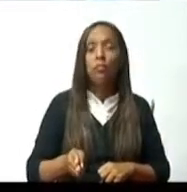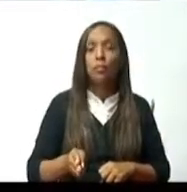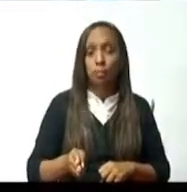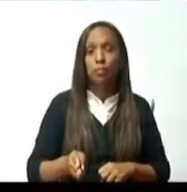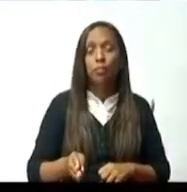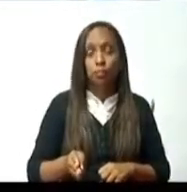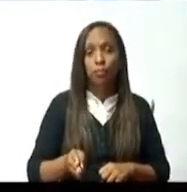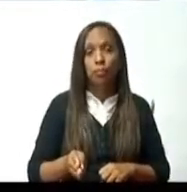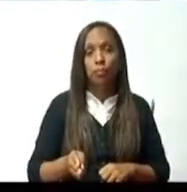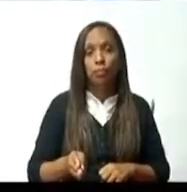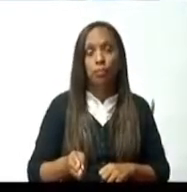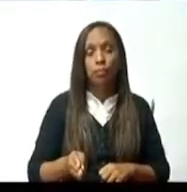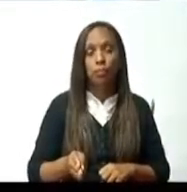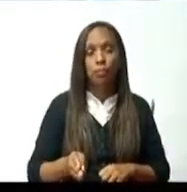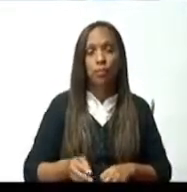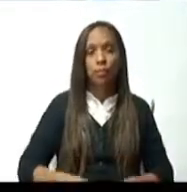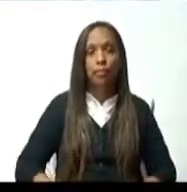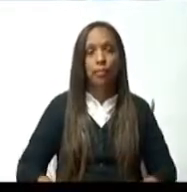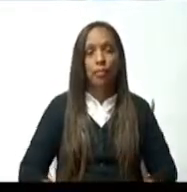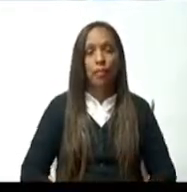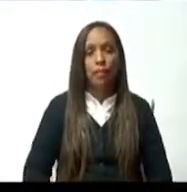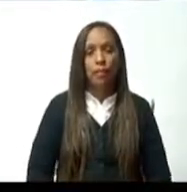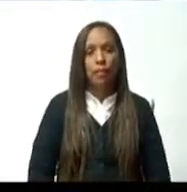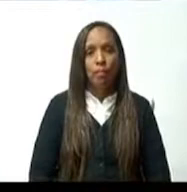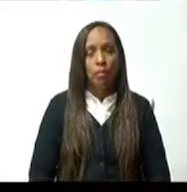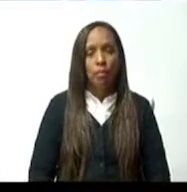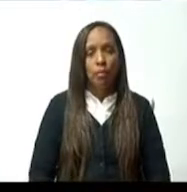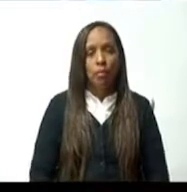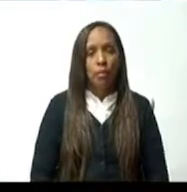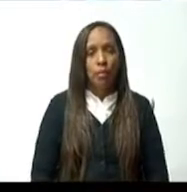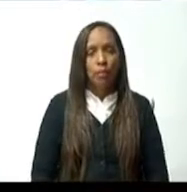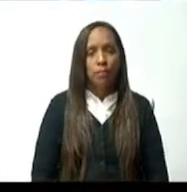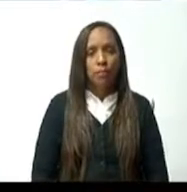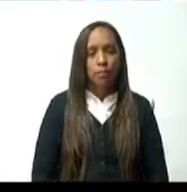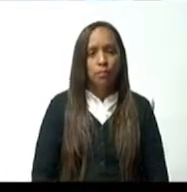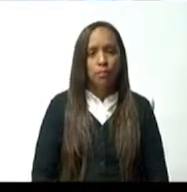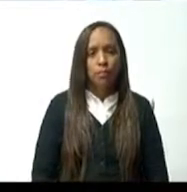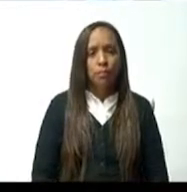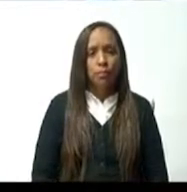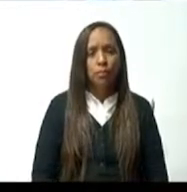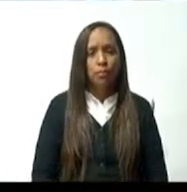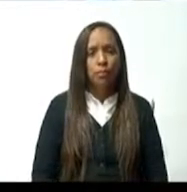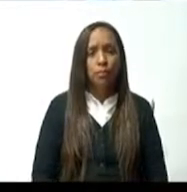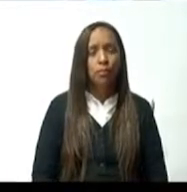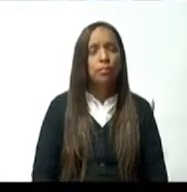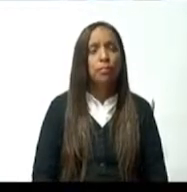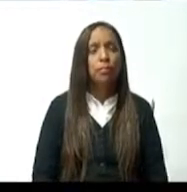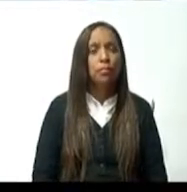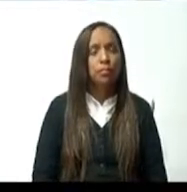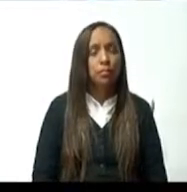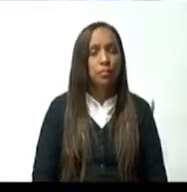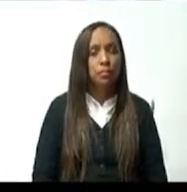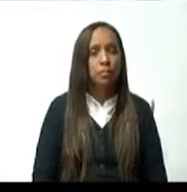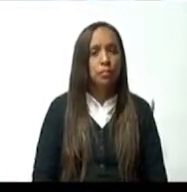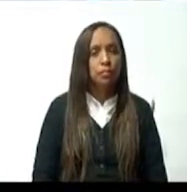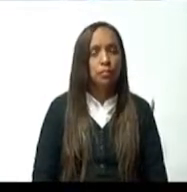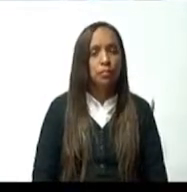y a los memes fácilmente se actiene de fijar posición. Aprendí en el PLD